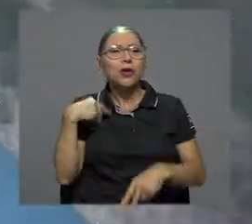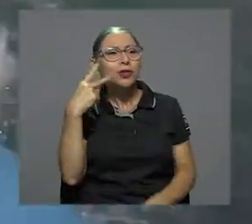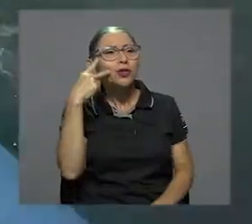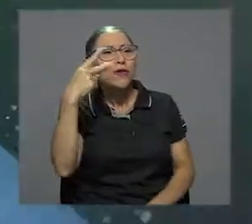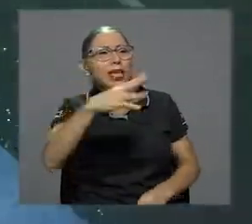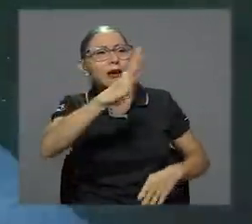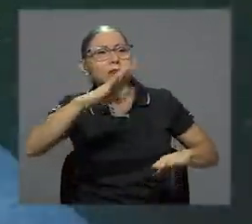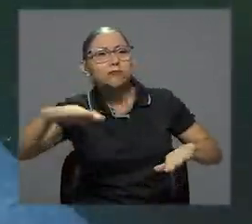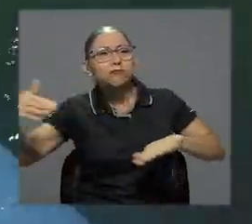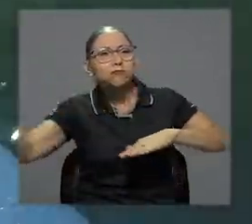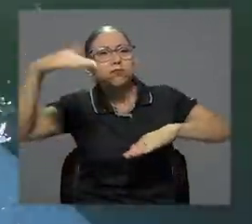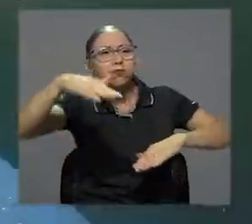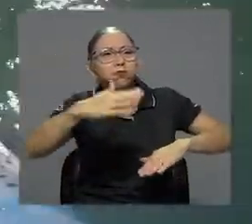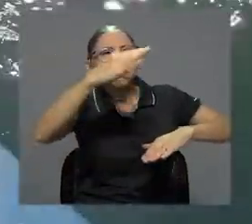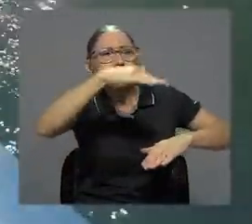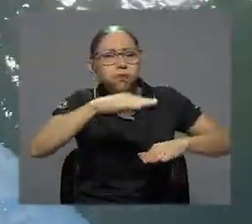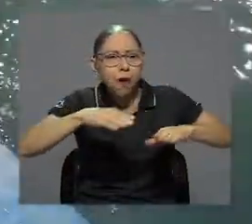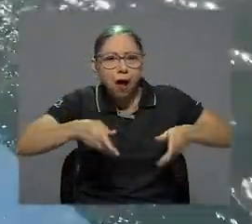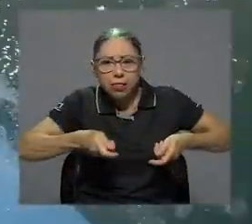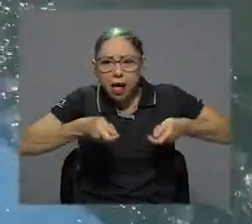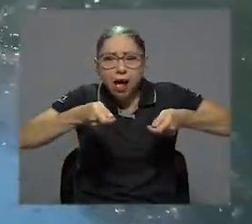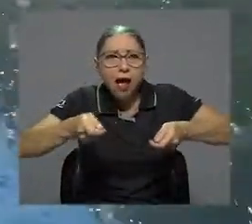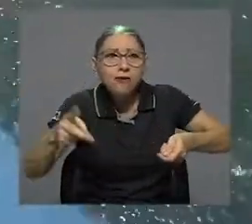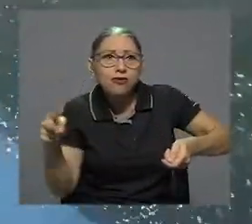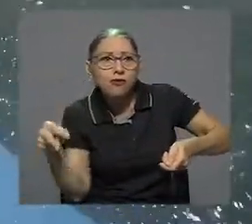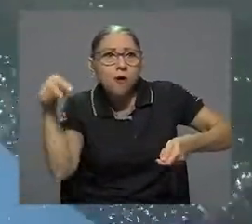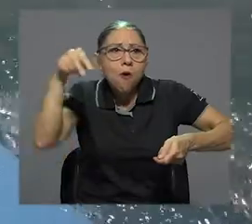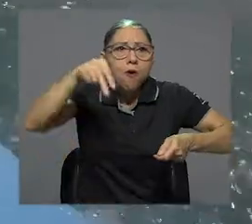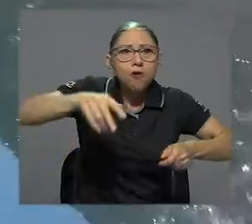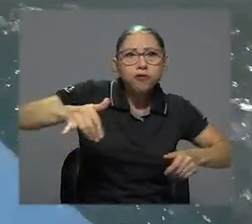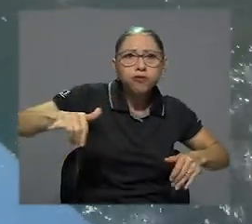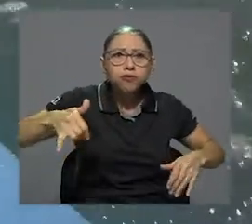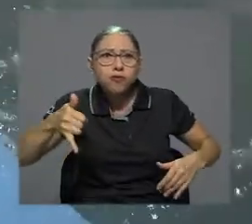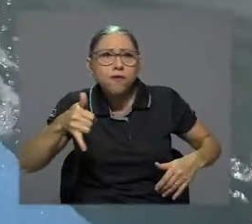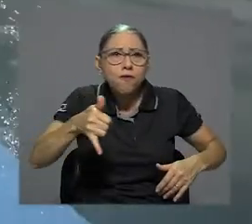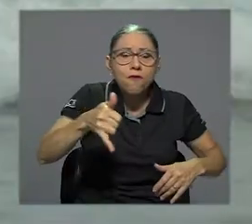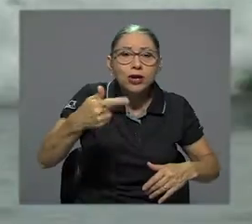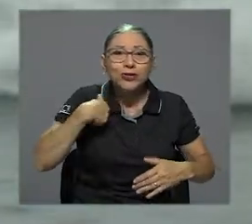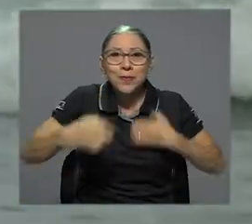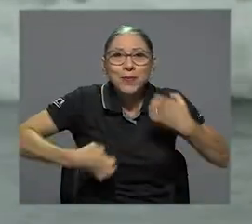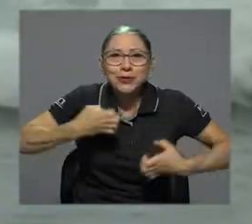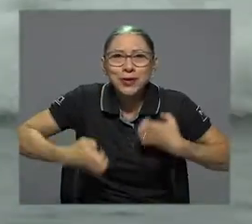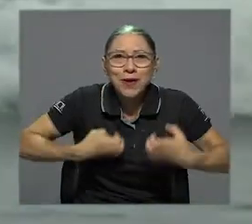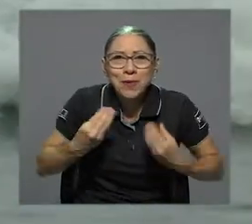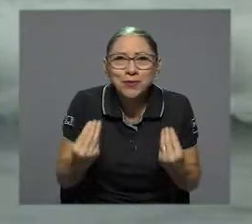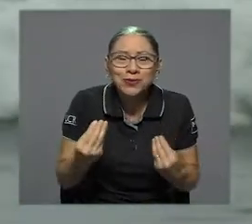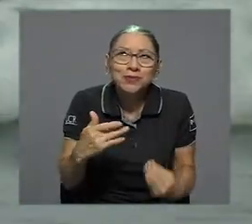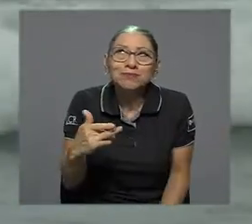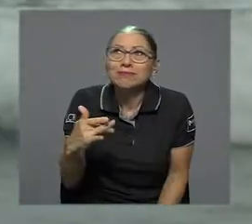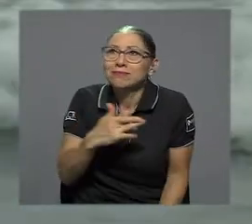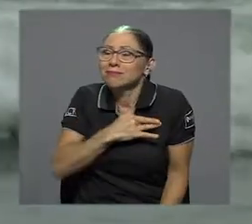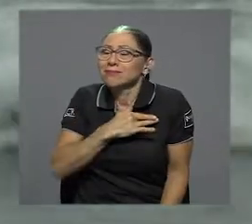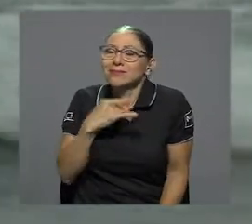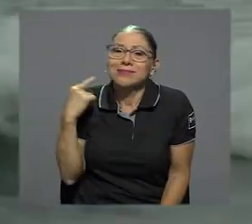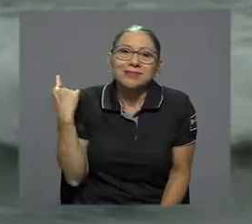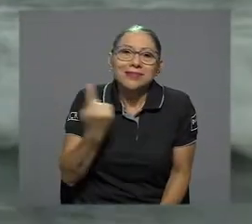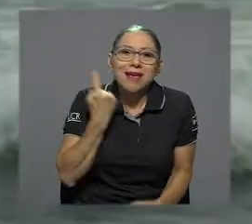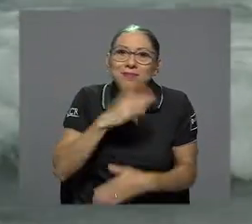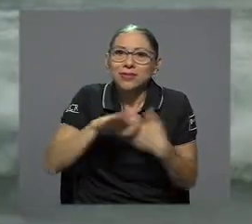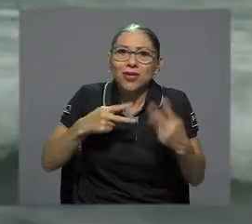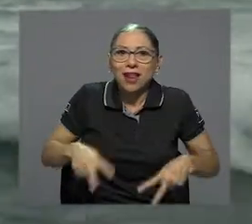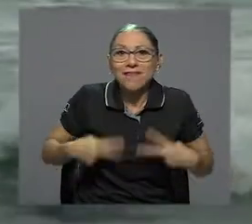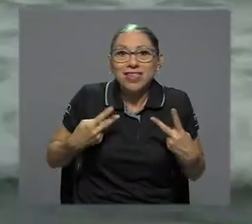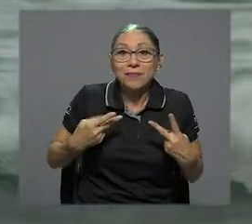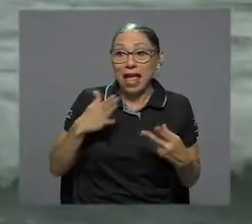Y bueno, cuando yo veía a la gente surfeando, cuando yo los veía ahí agarrando las olas, me emocionaba mucho. El surfing siempre ha estado como parte de mí, sido como mi